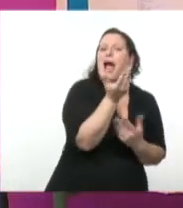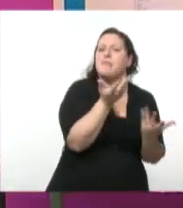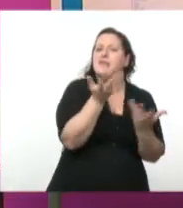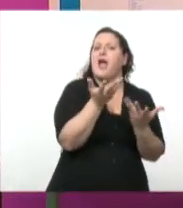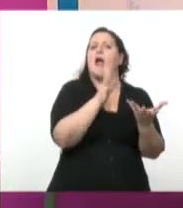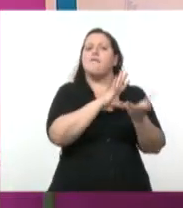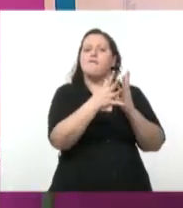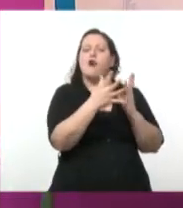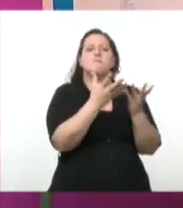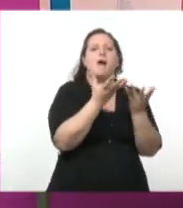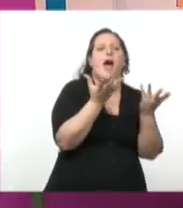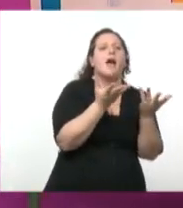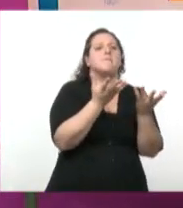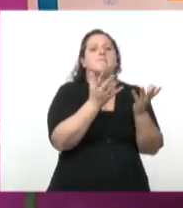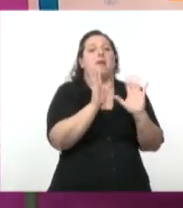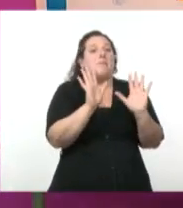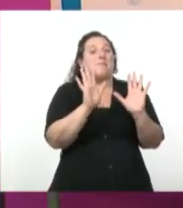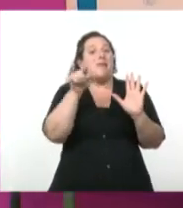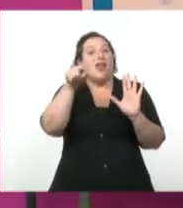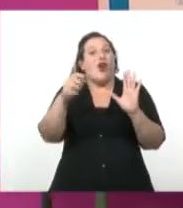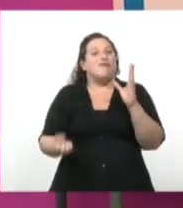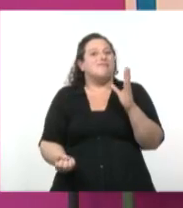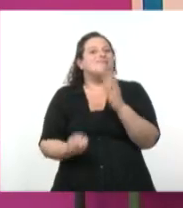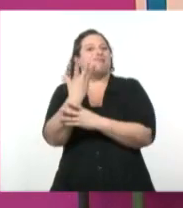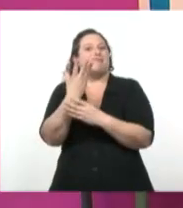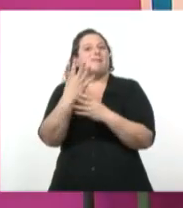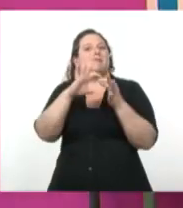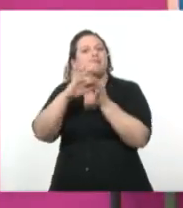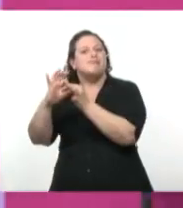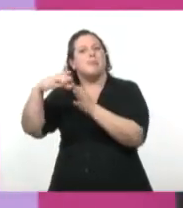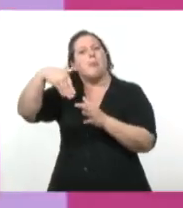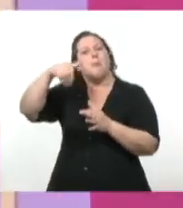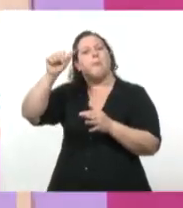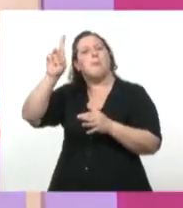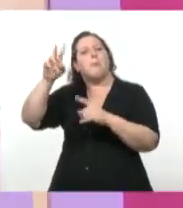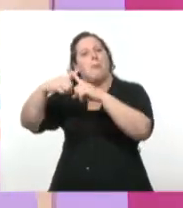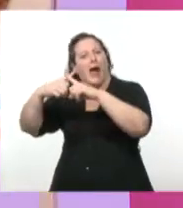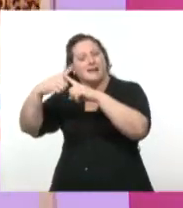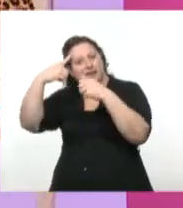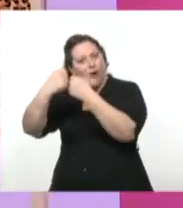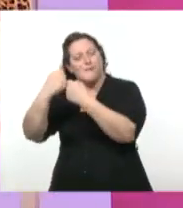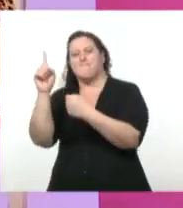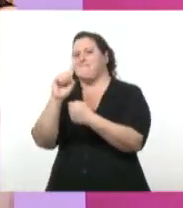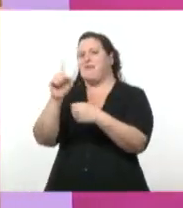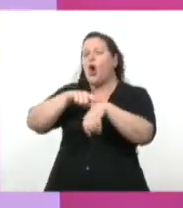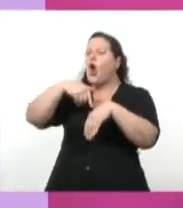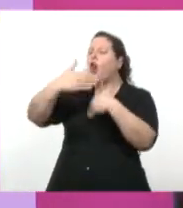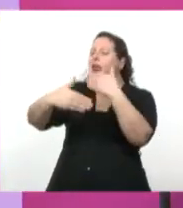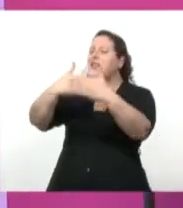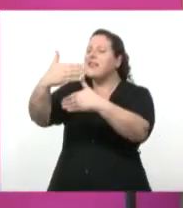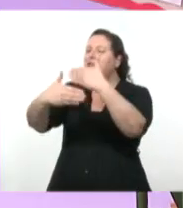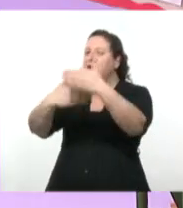en sus orígenes no fue marxista, sino que se alinea con la Unión Soviética recién en 1961,